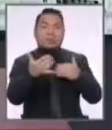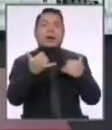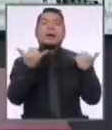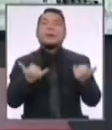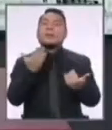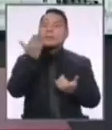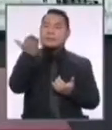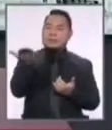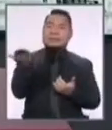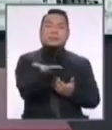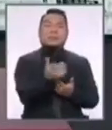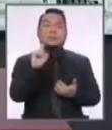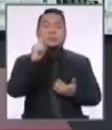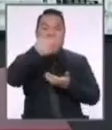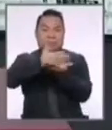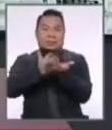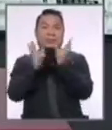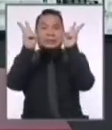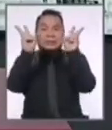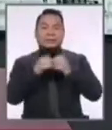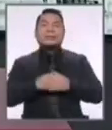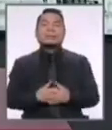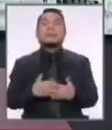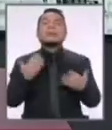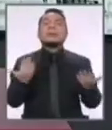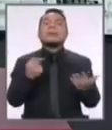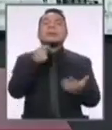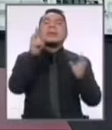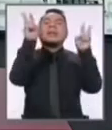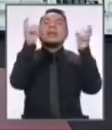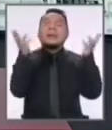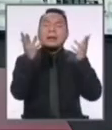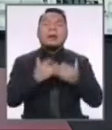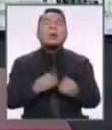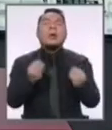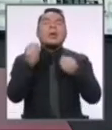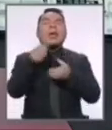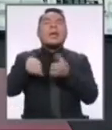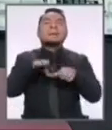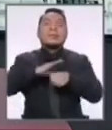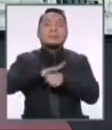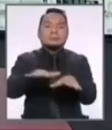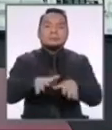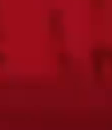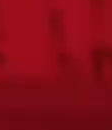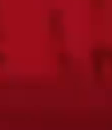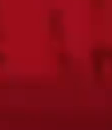de inmediato a dar pase a este primer bloque temático. Medidas frente a la pandemia.